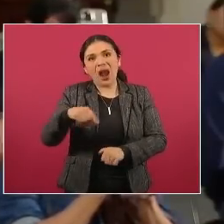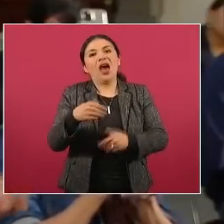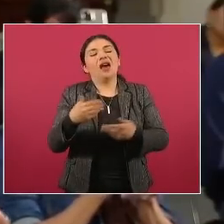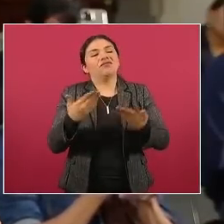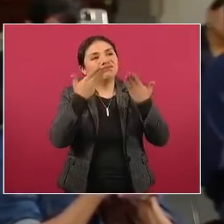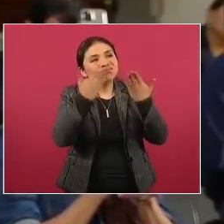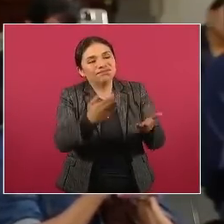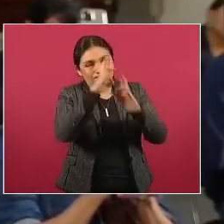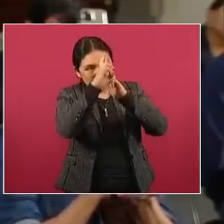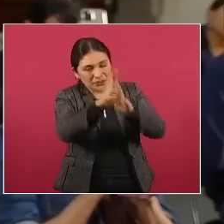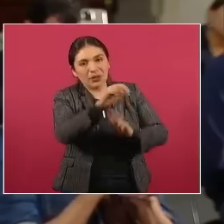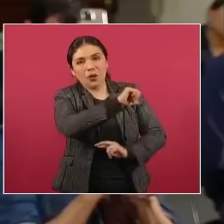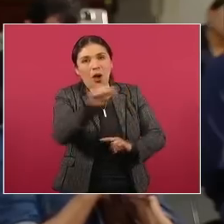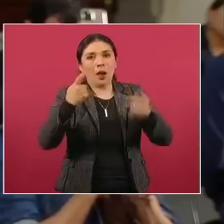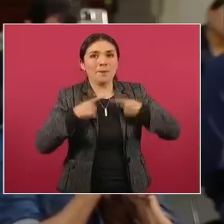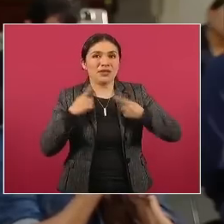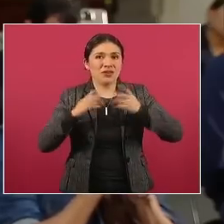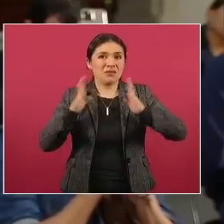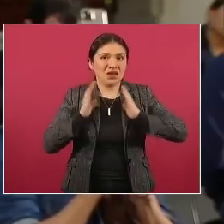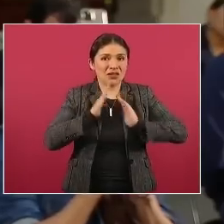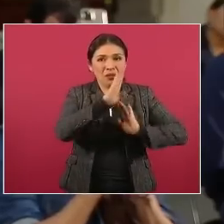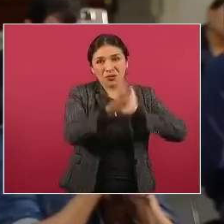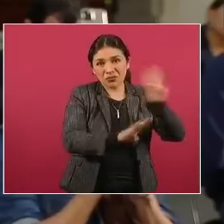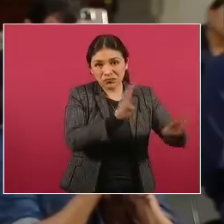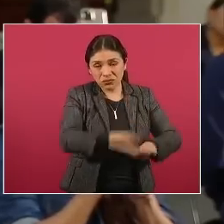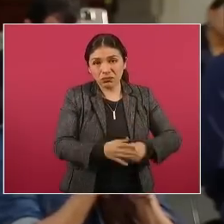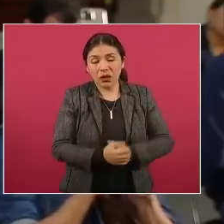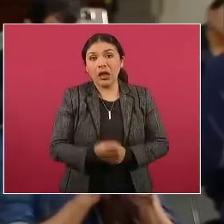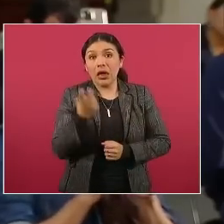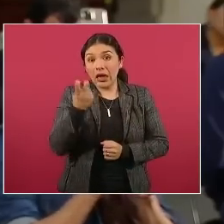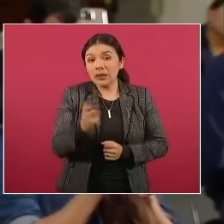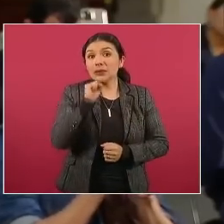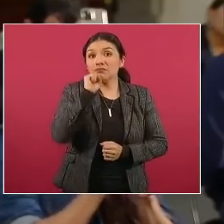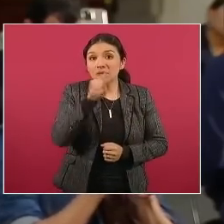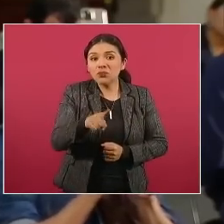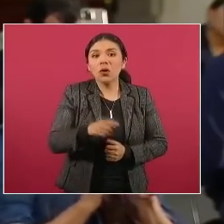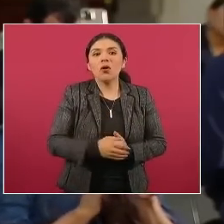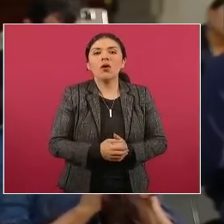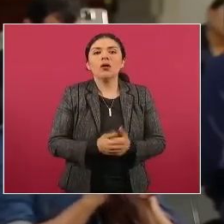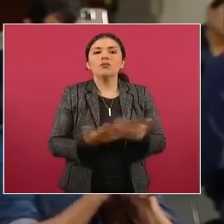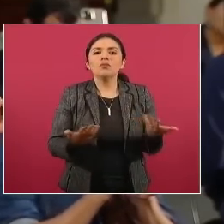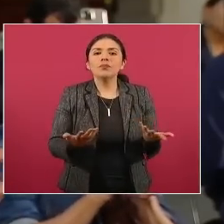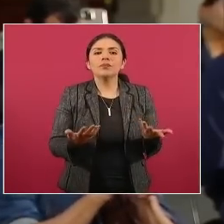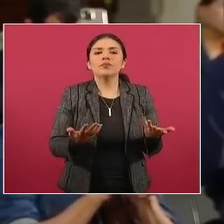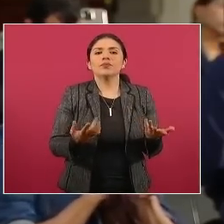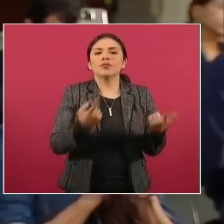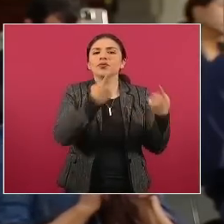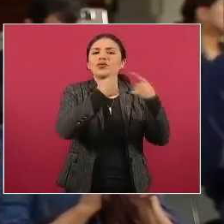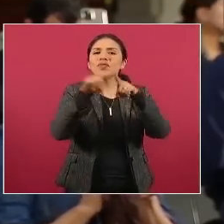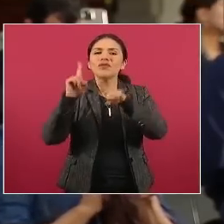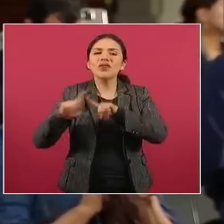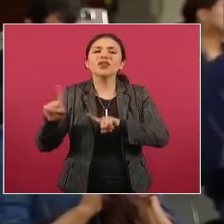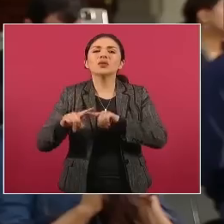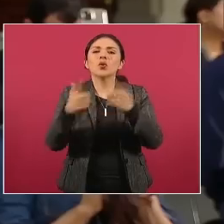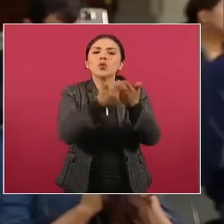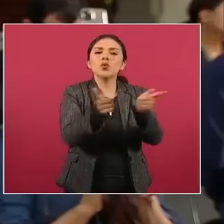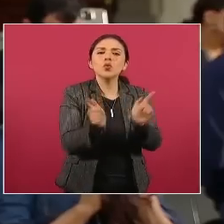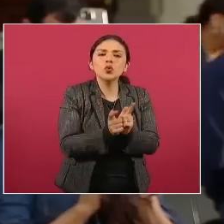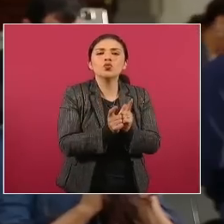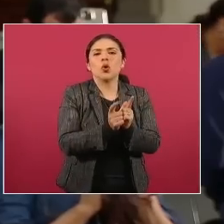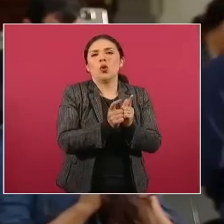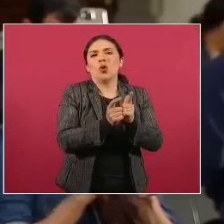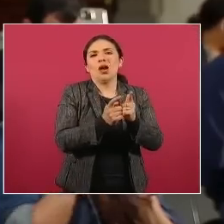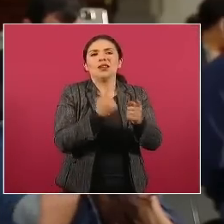y saben que da más coraje que todo esto toda la bola de lerdos que le lamen las patas a López